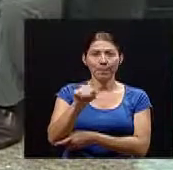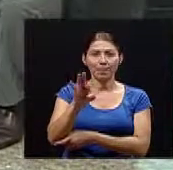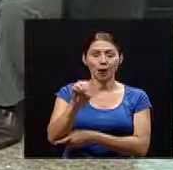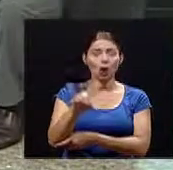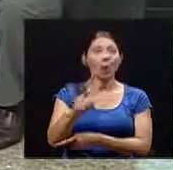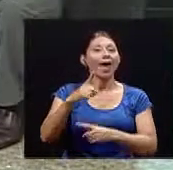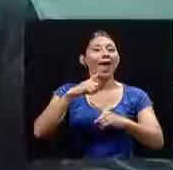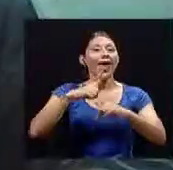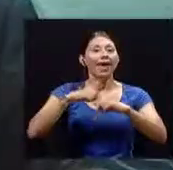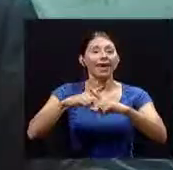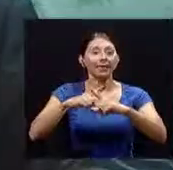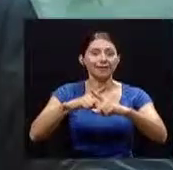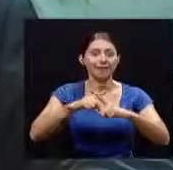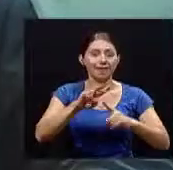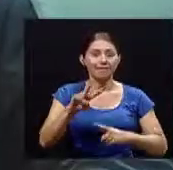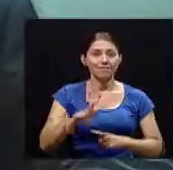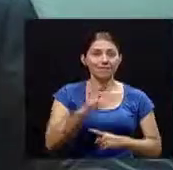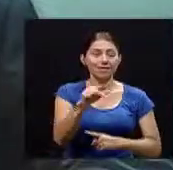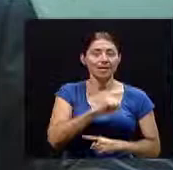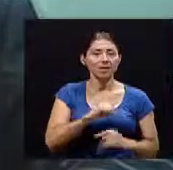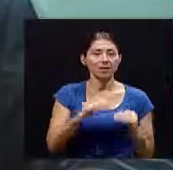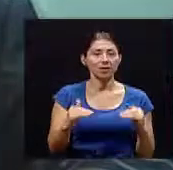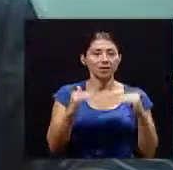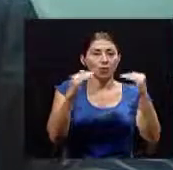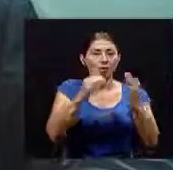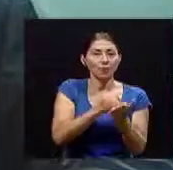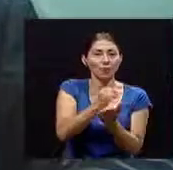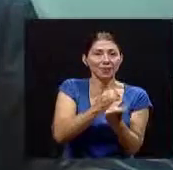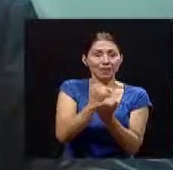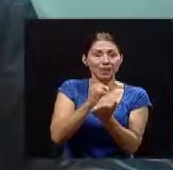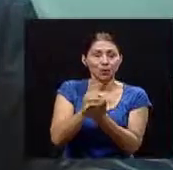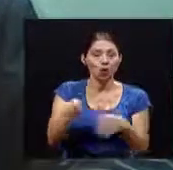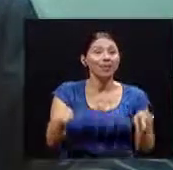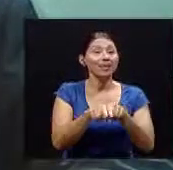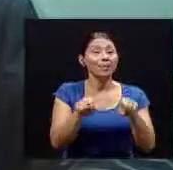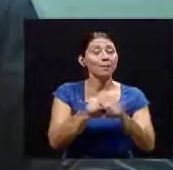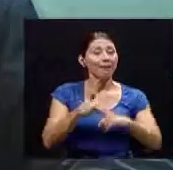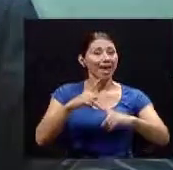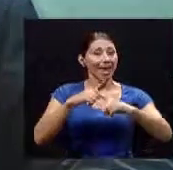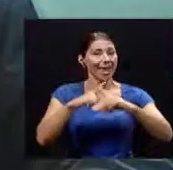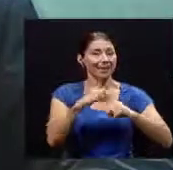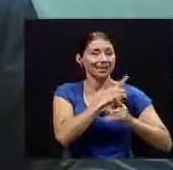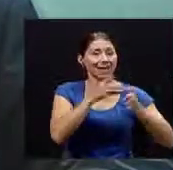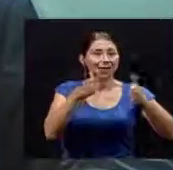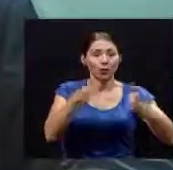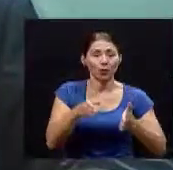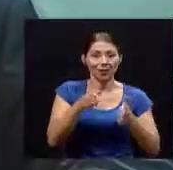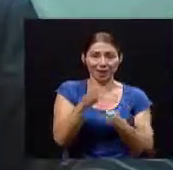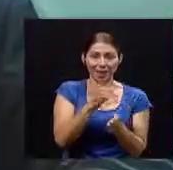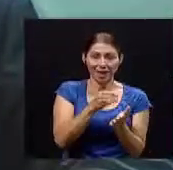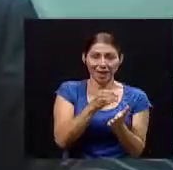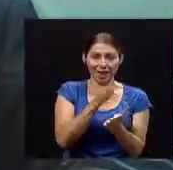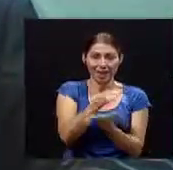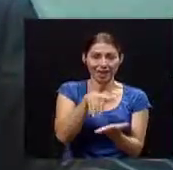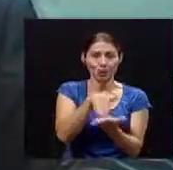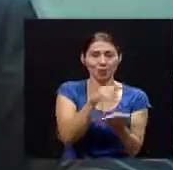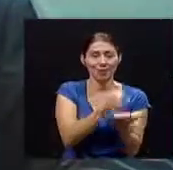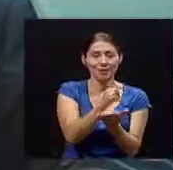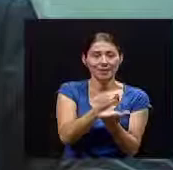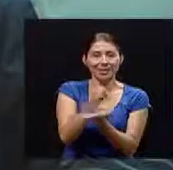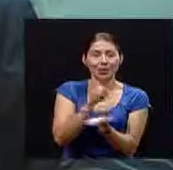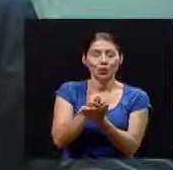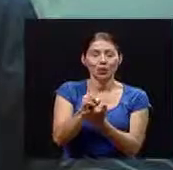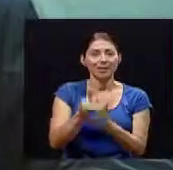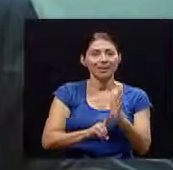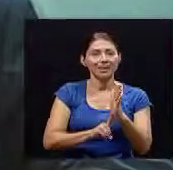de investigación y también es ex-director del Instituto de Investigaciones, Centro de Investigaciones de Desarrollo